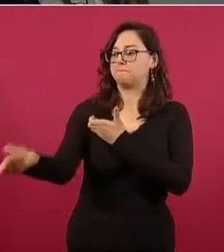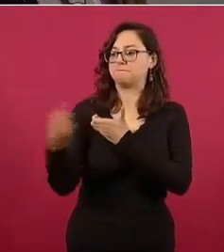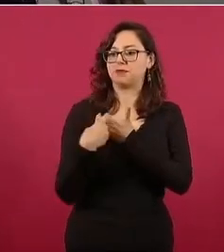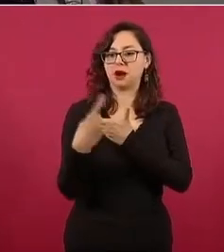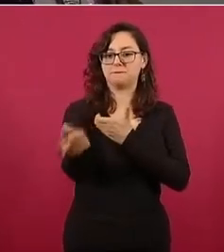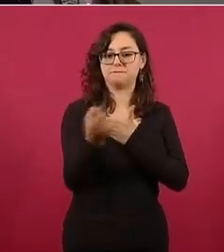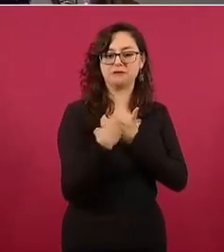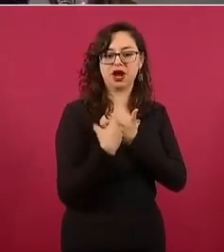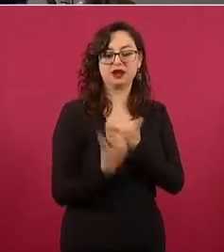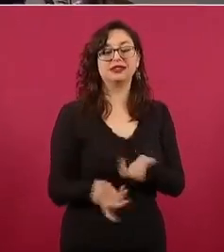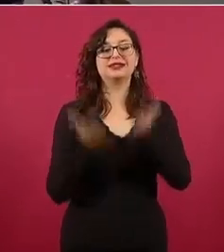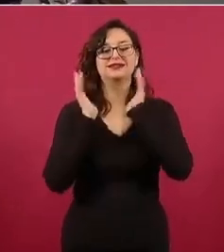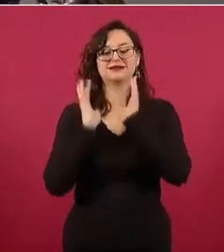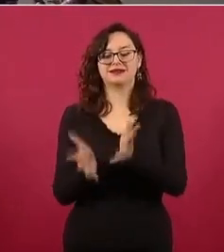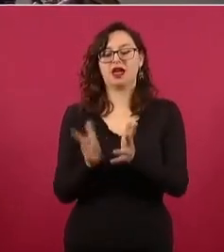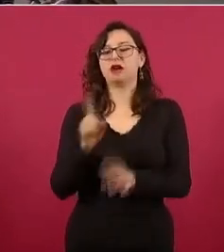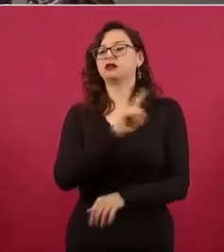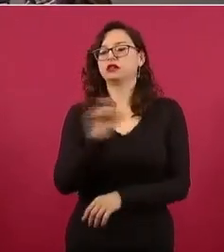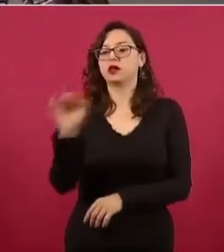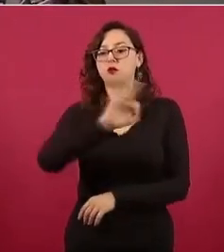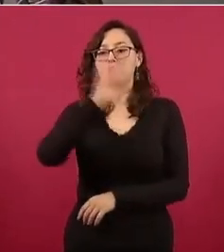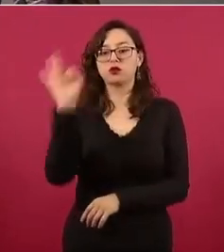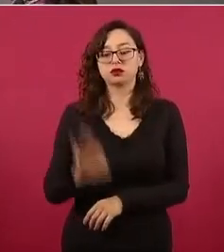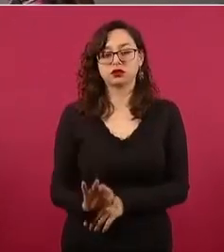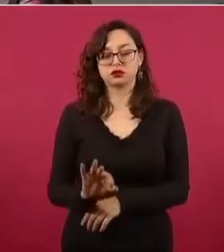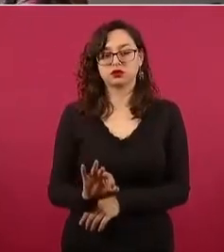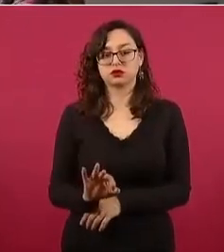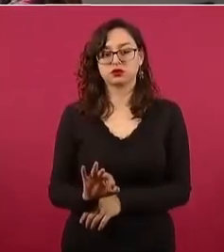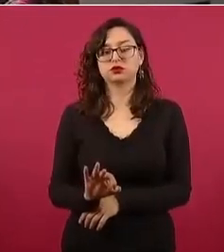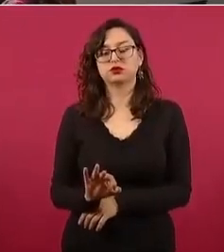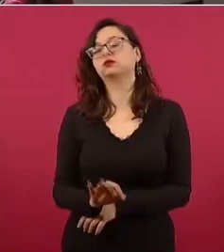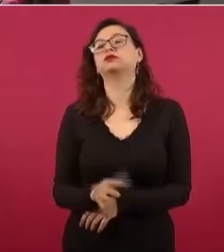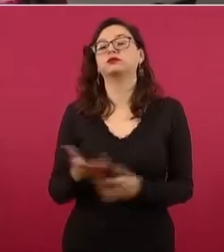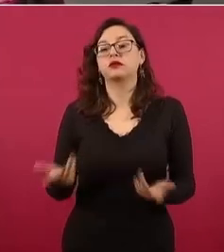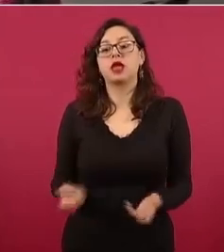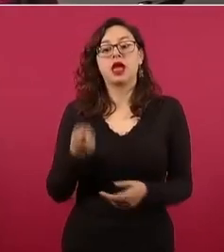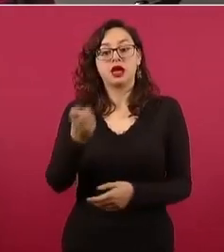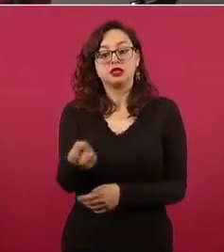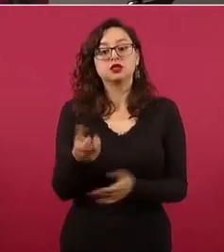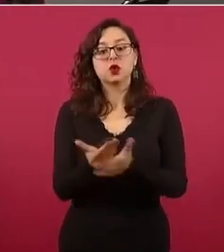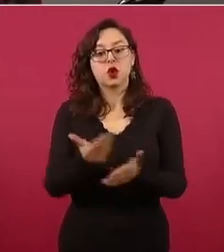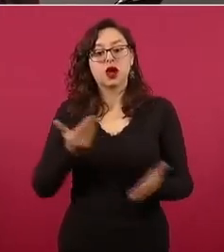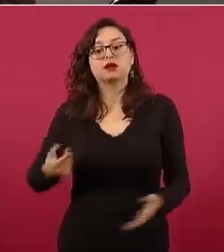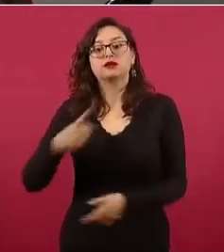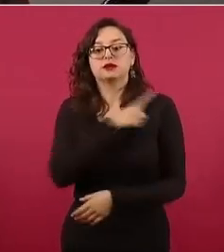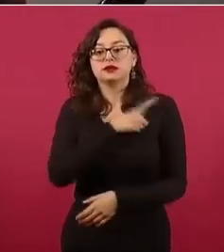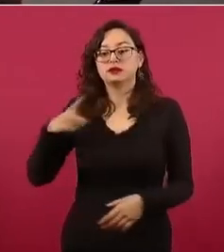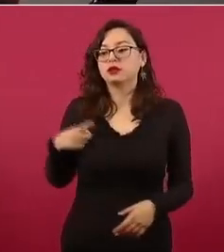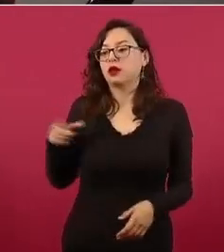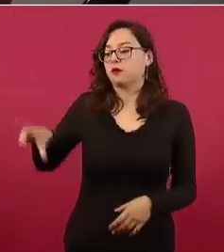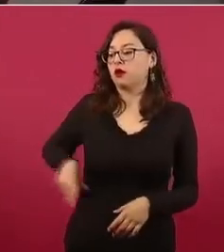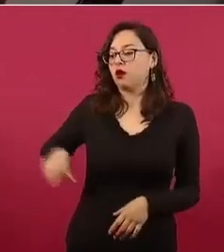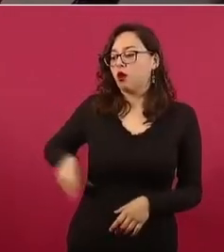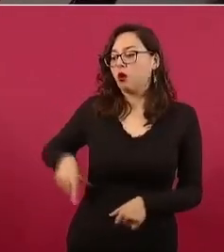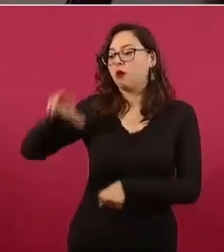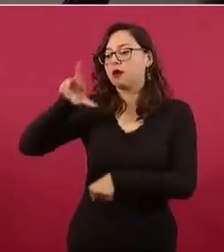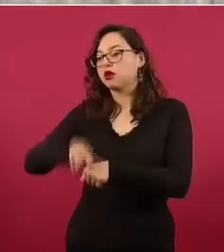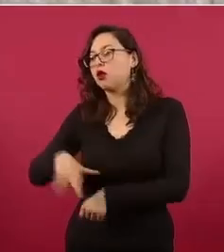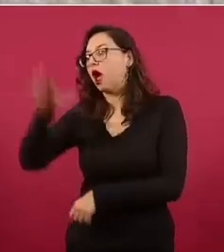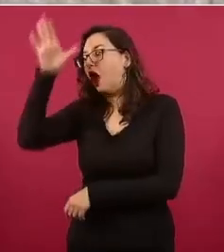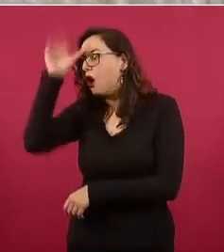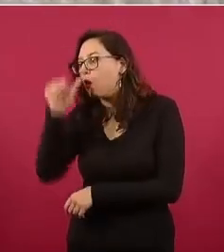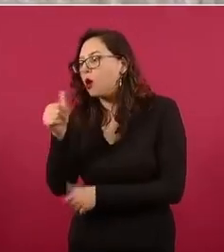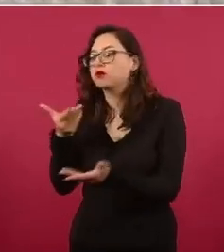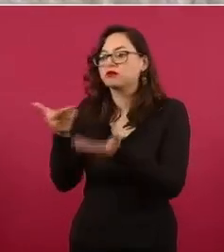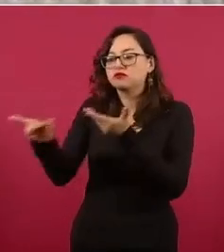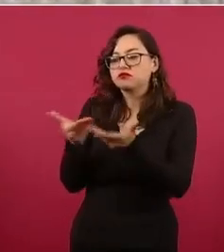con acuerdos, con los gobernadores, gobernadoras y con todo el personal, porque hay mucha